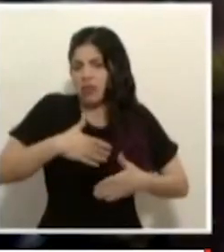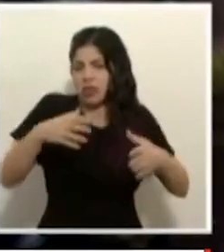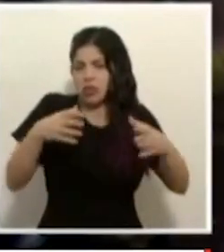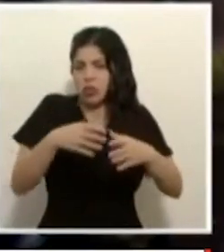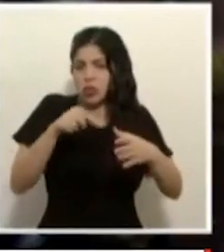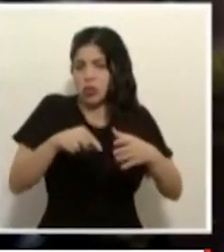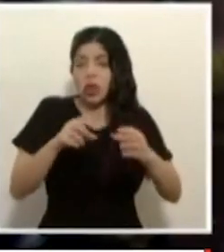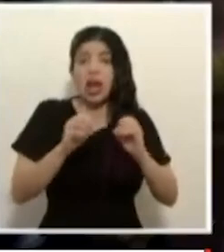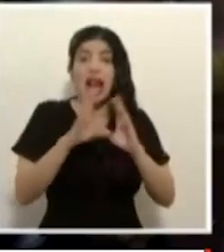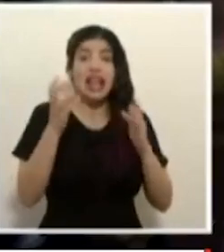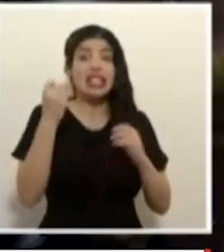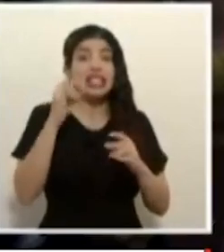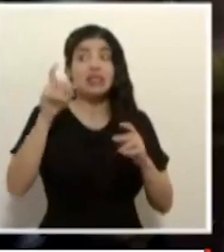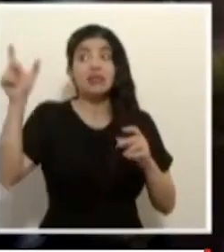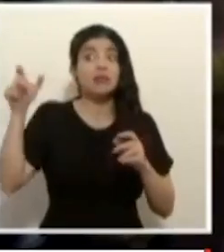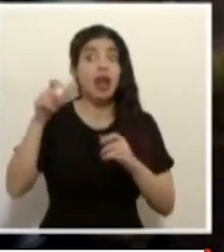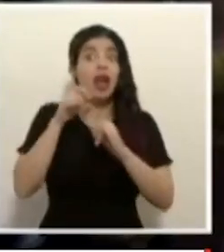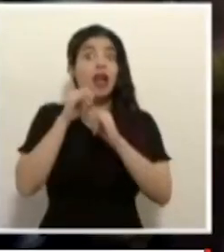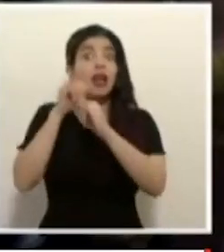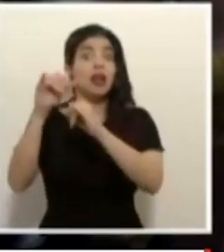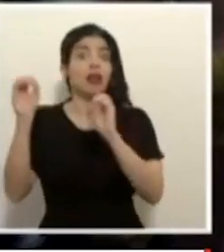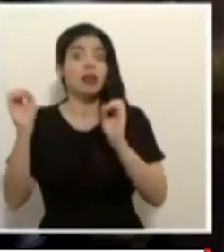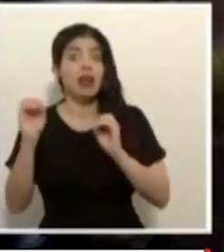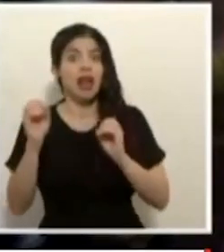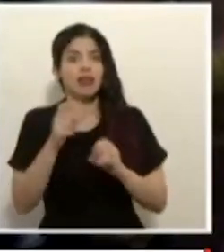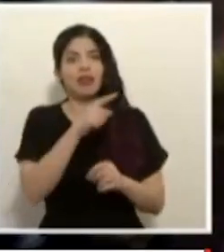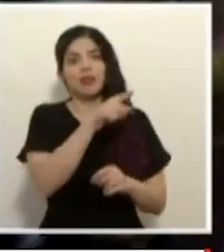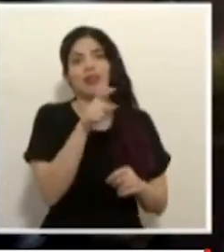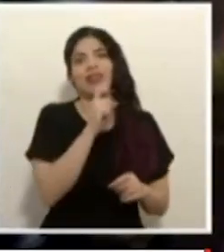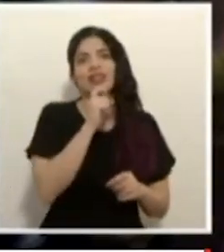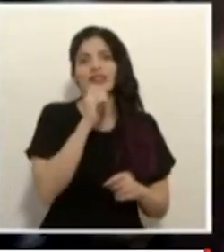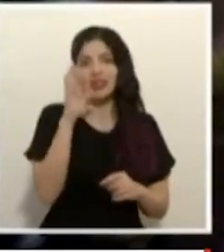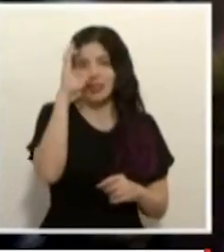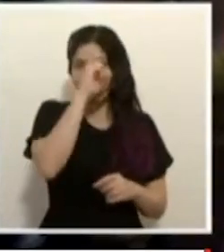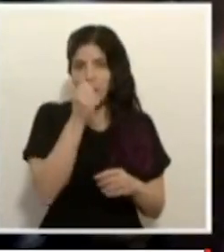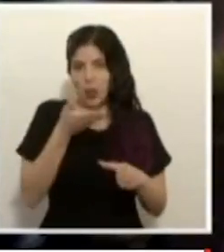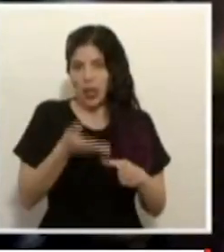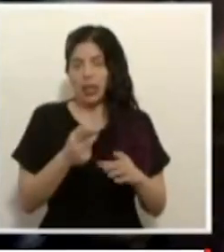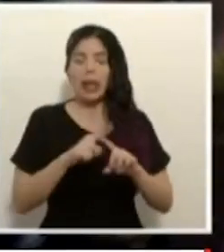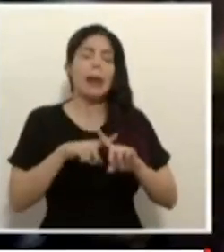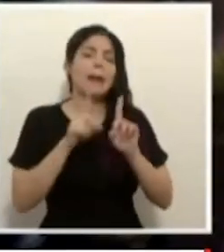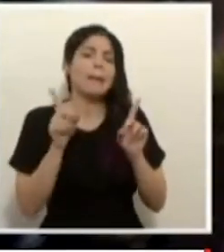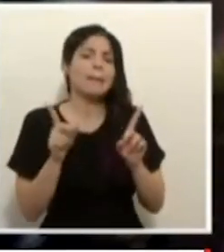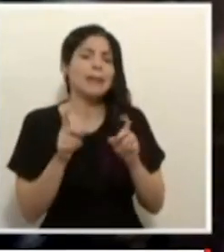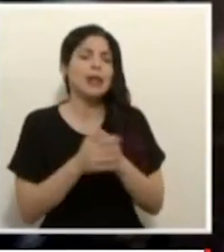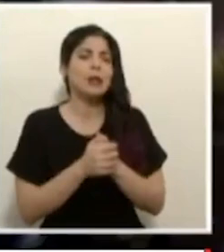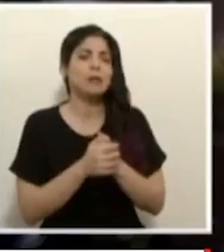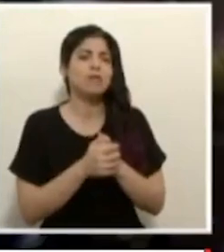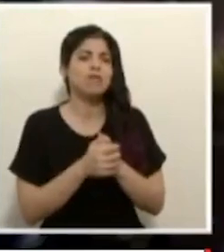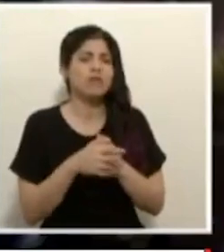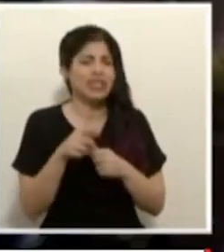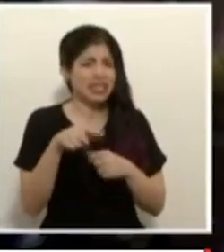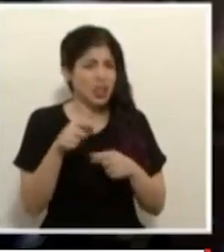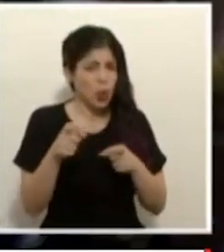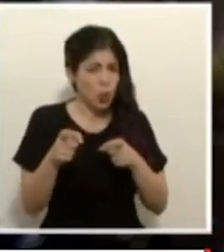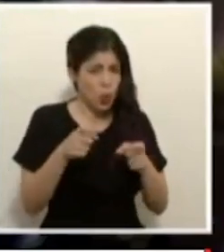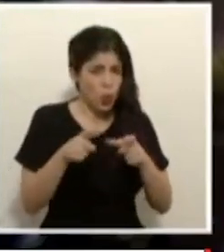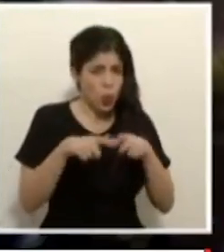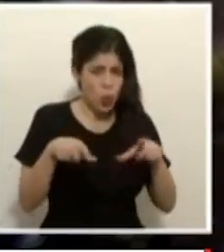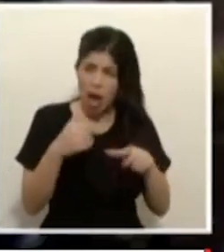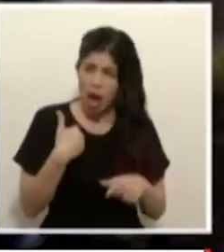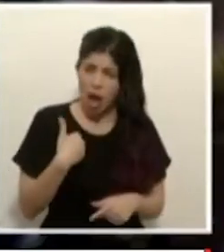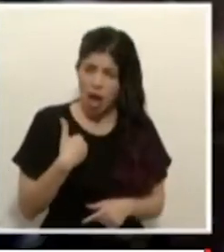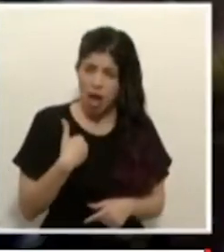evidentemente si no hay una denuncia nosotros sabemos que para ustedes es complicado pero estarán esos controles en esos lugares